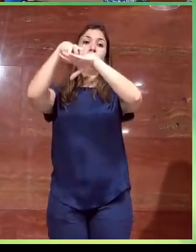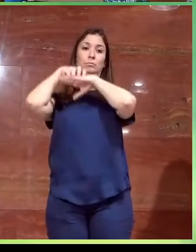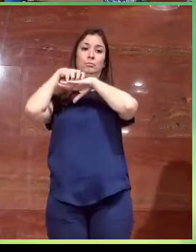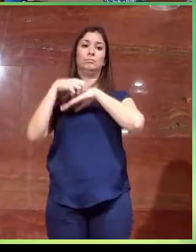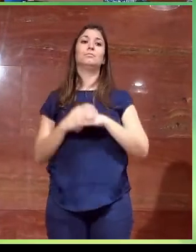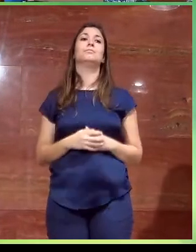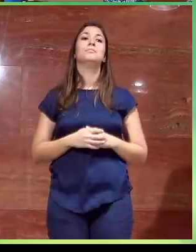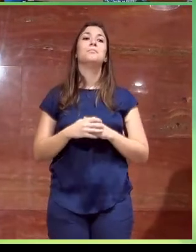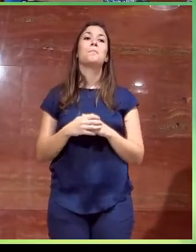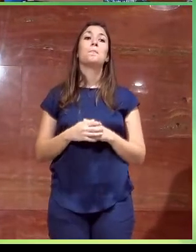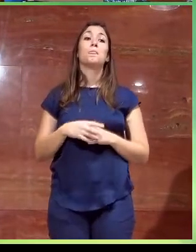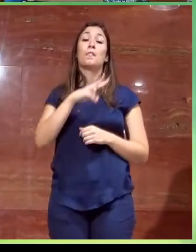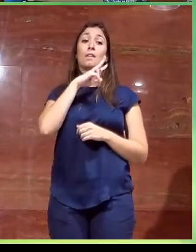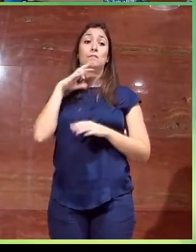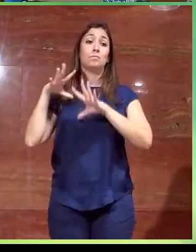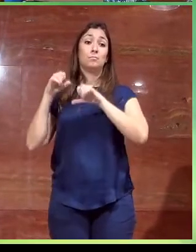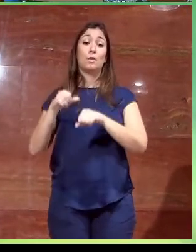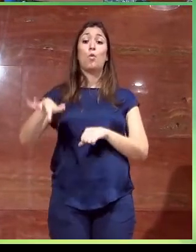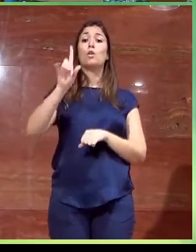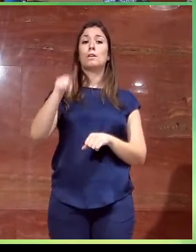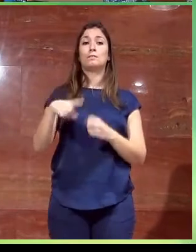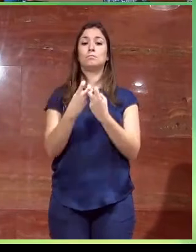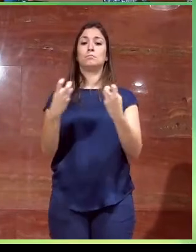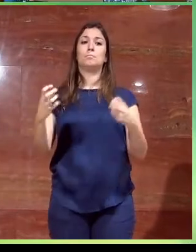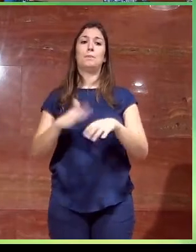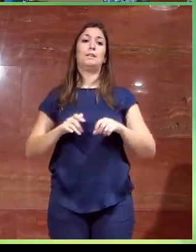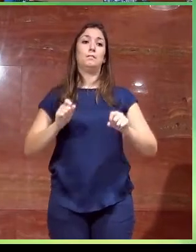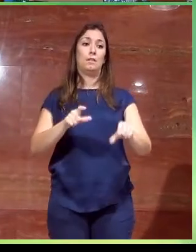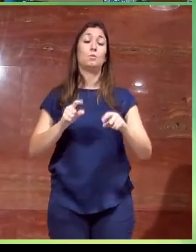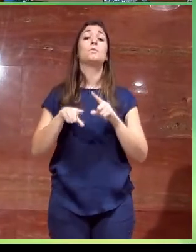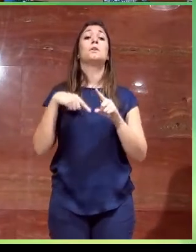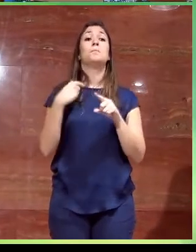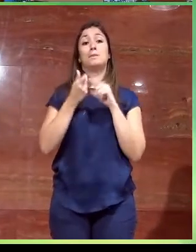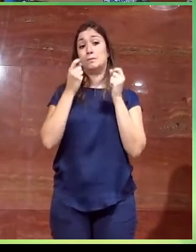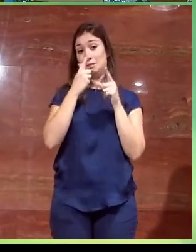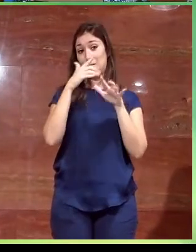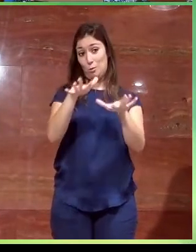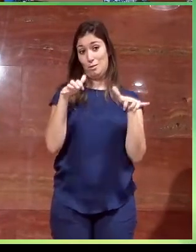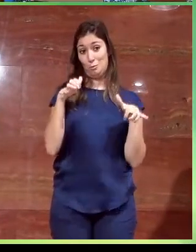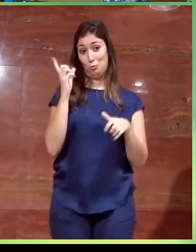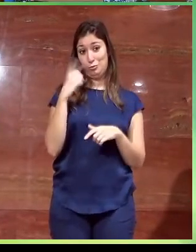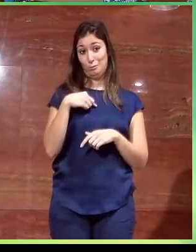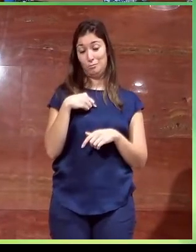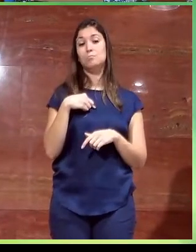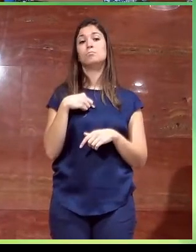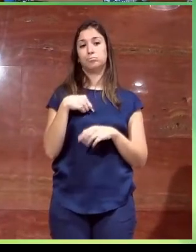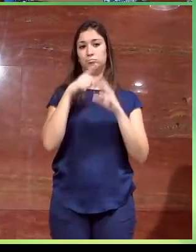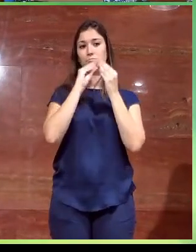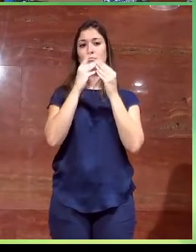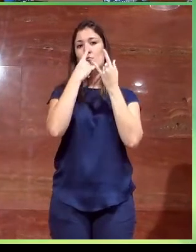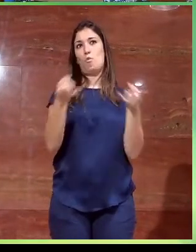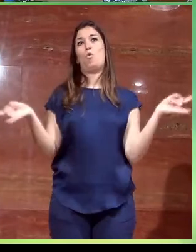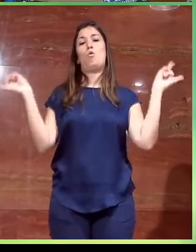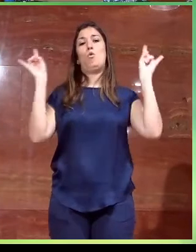Se reservan una zona para las sillas de ruedas y además se dotaría al salón de actos de una instalación de bucle